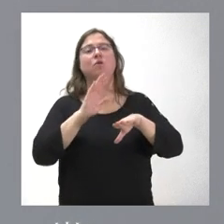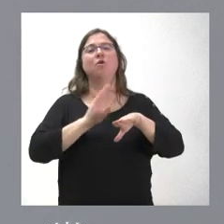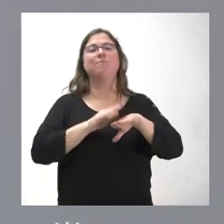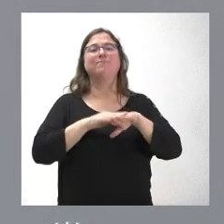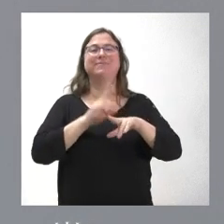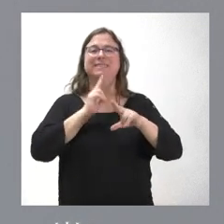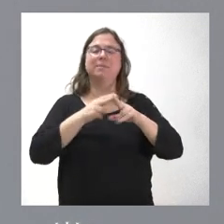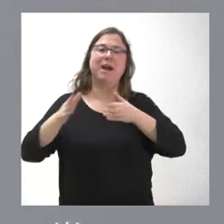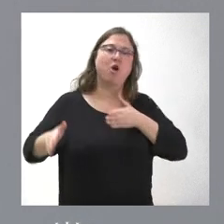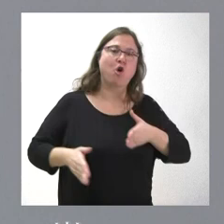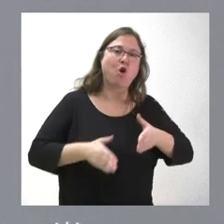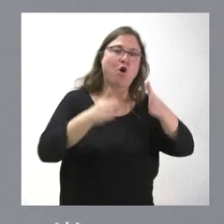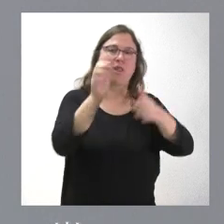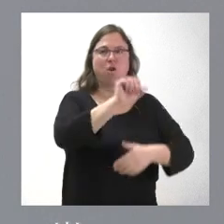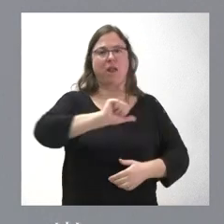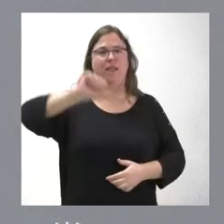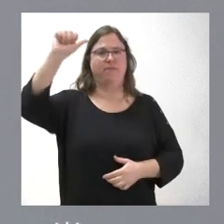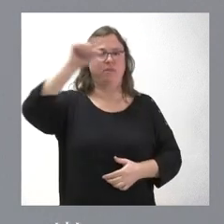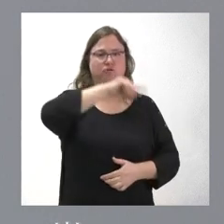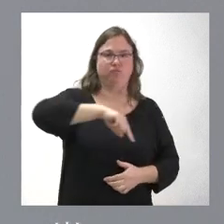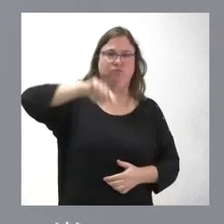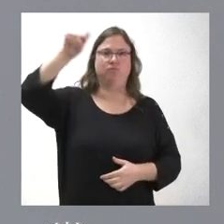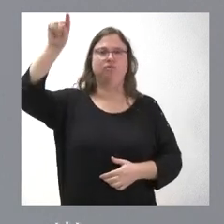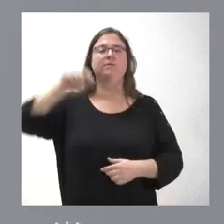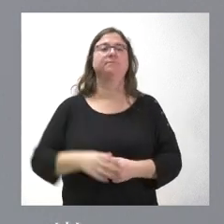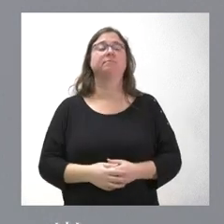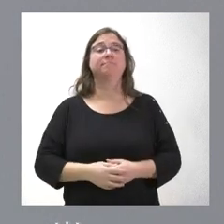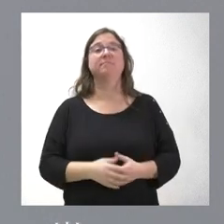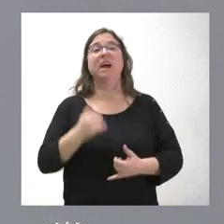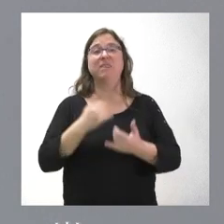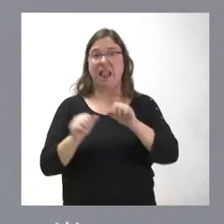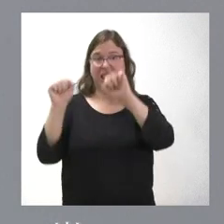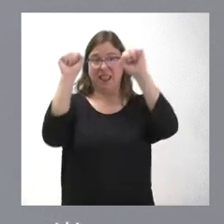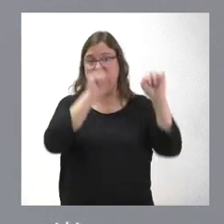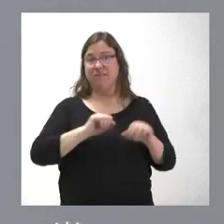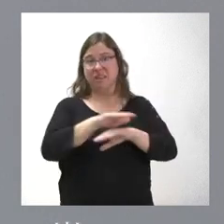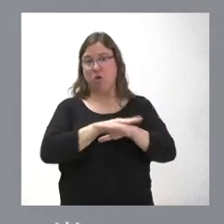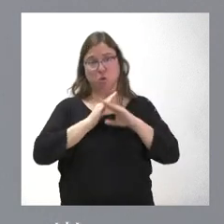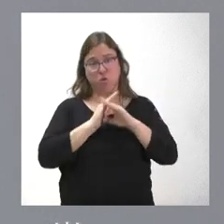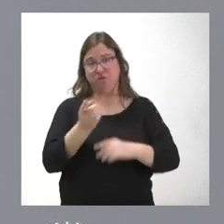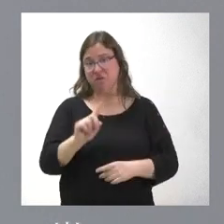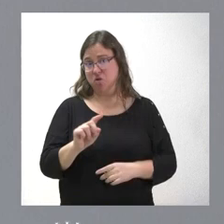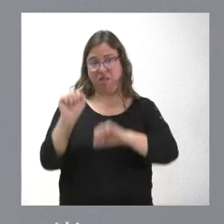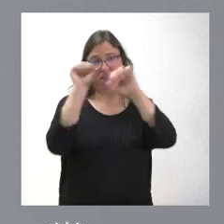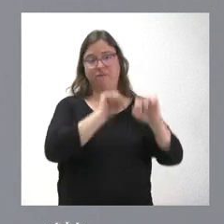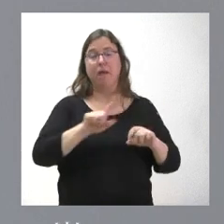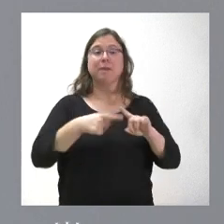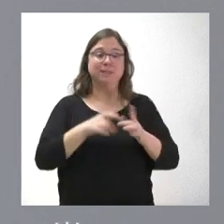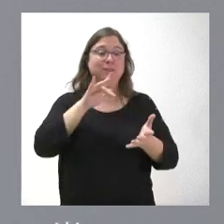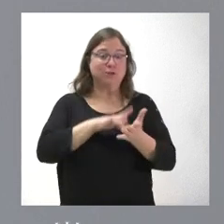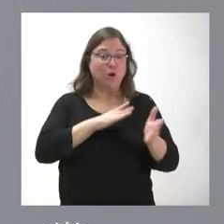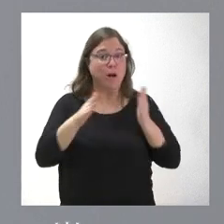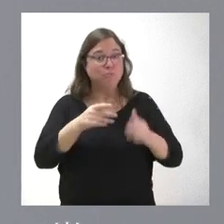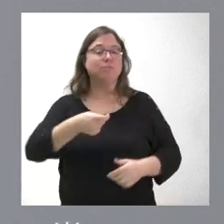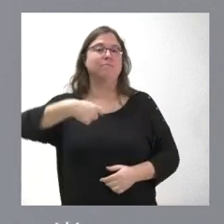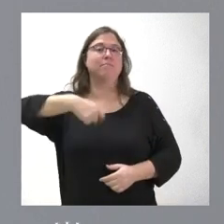atlántico. Y ver que no se ha defendido por parte del Gobierno suficientemente, que además teníamos la presidencia española, que era una oportunidad